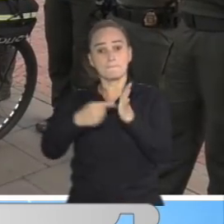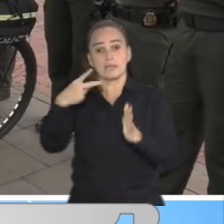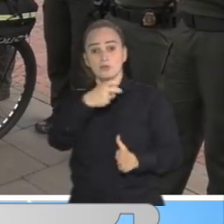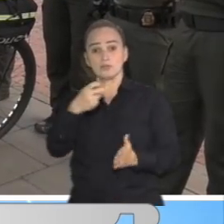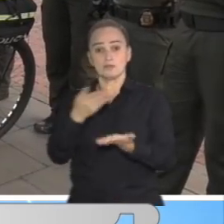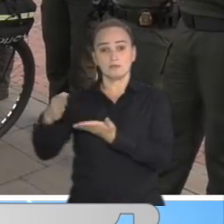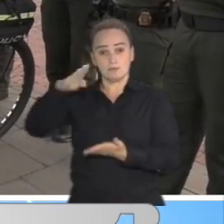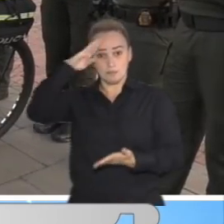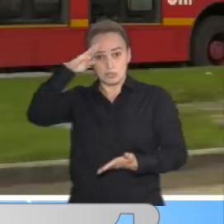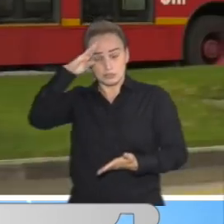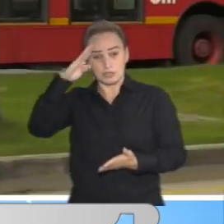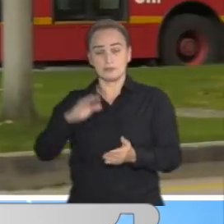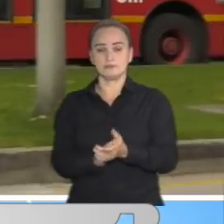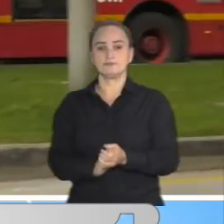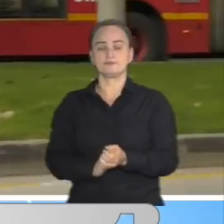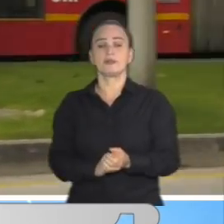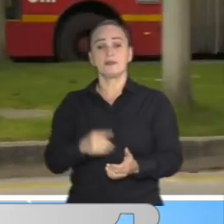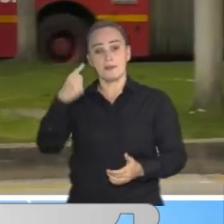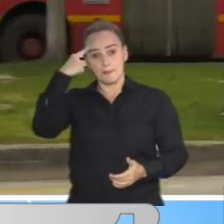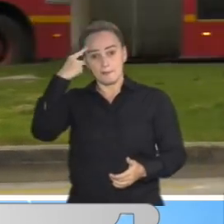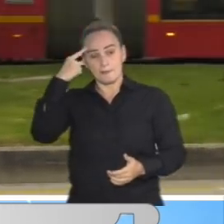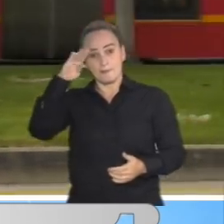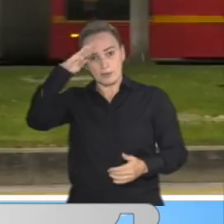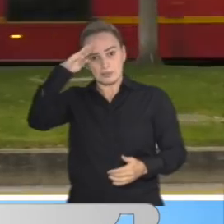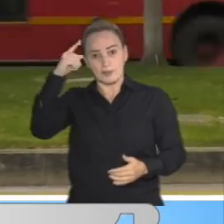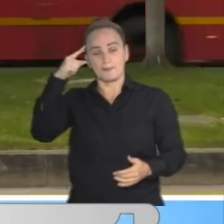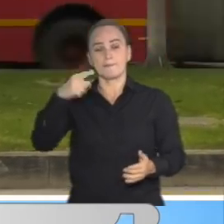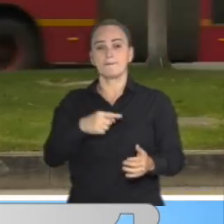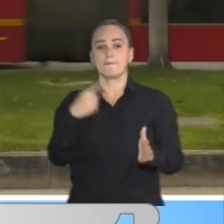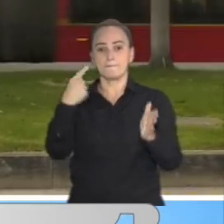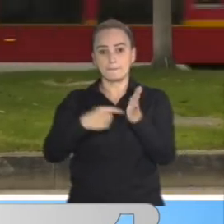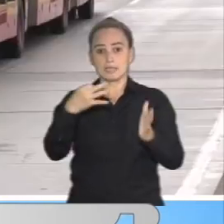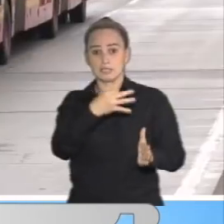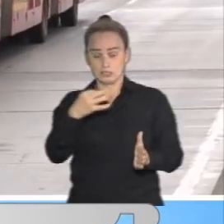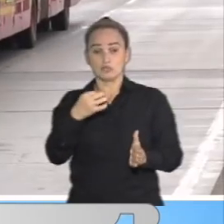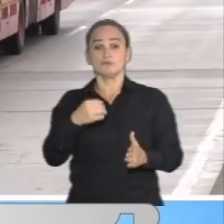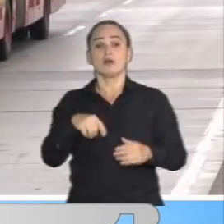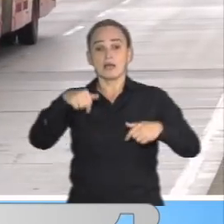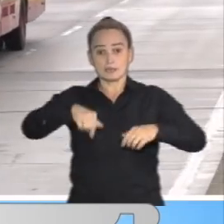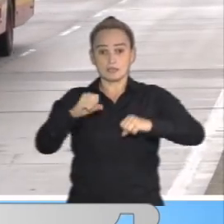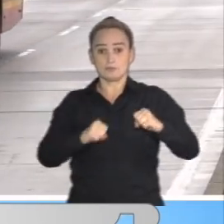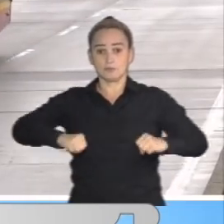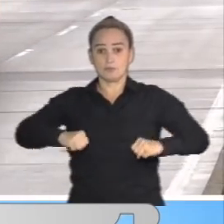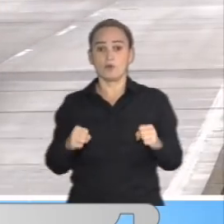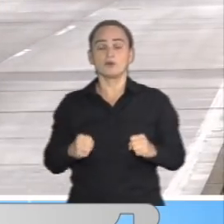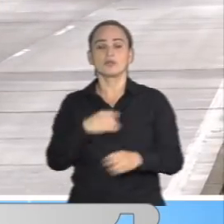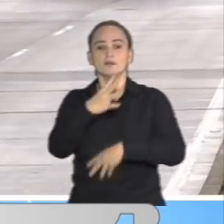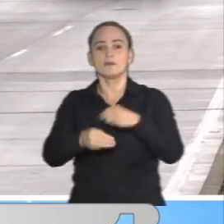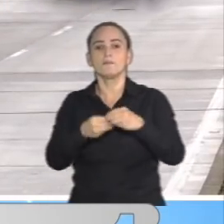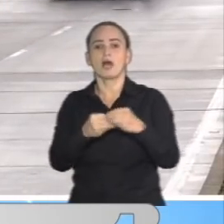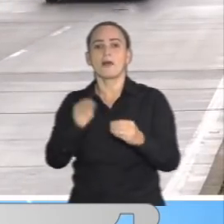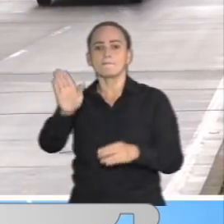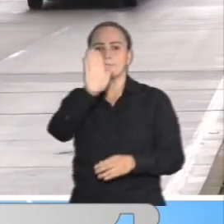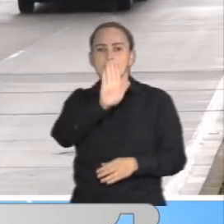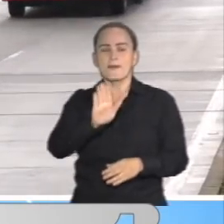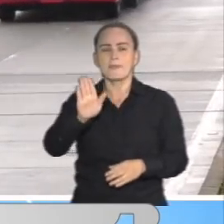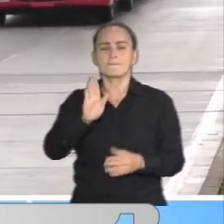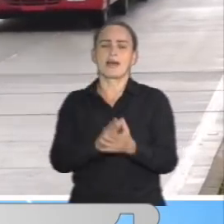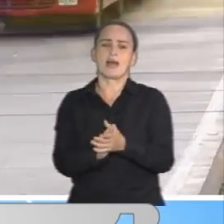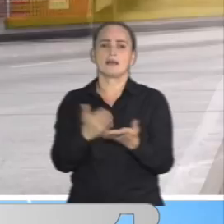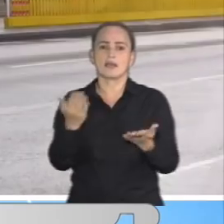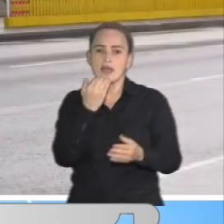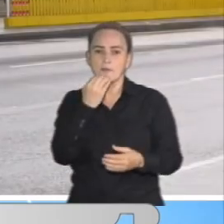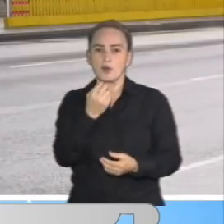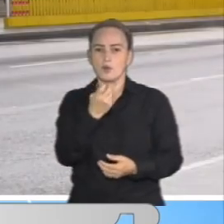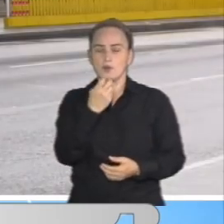.200, 1.300 efectivos, no solo de la Policía Metropolitana de Bogotá, sino de las demás direcciones, dirección